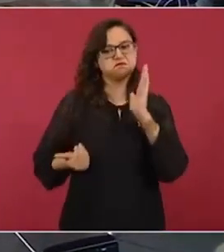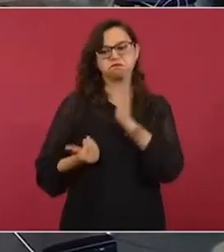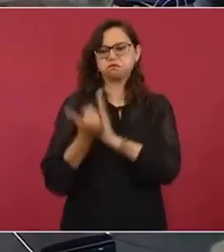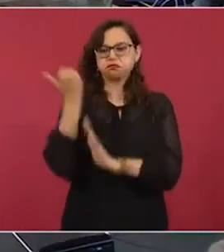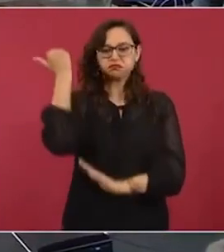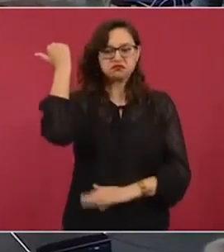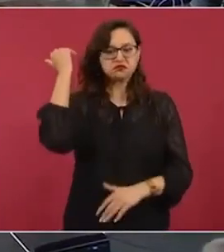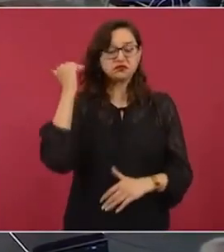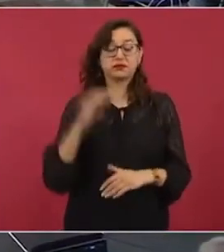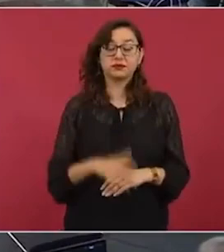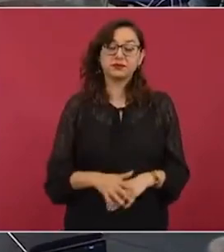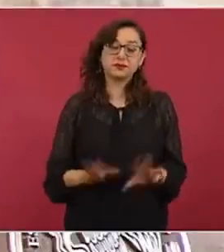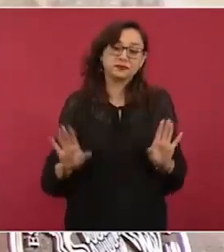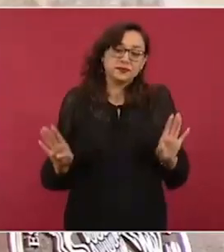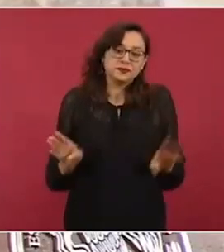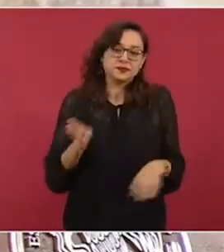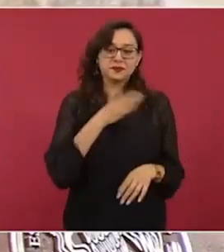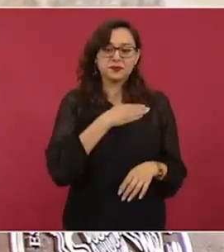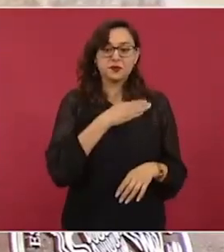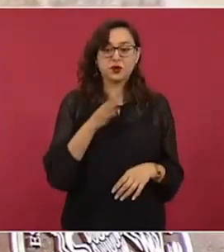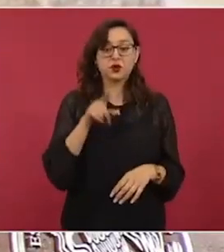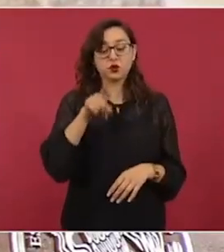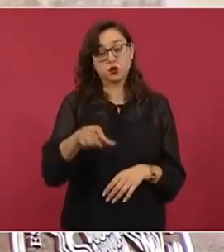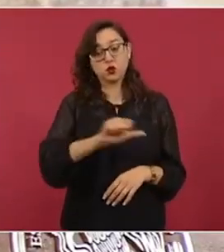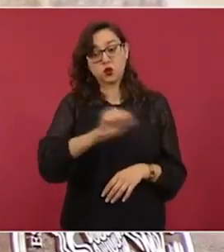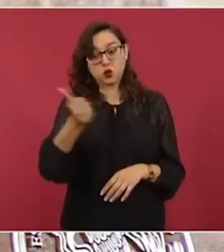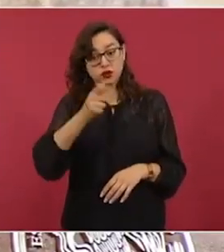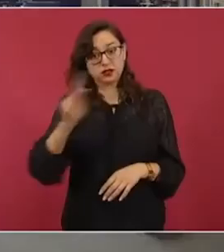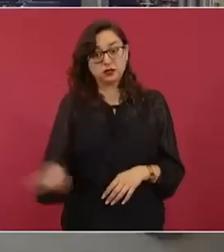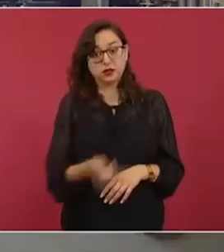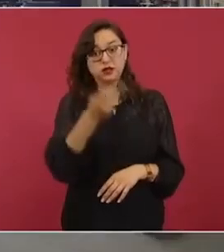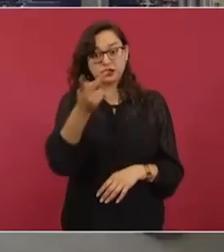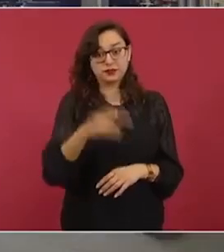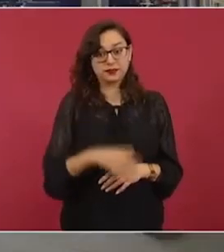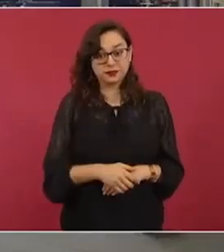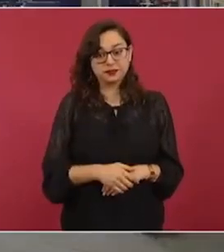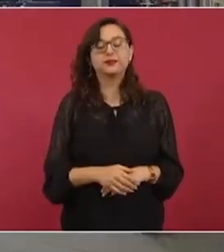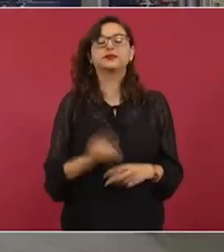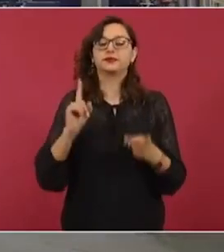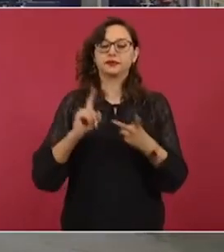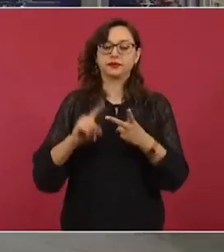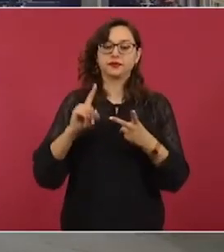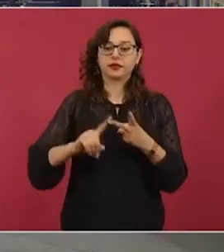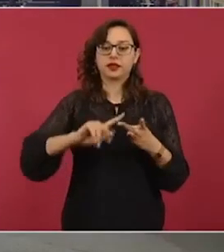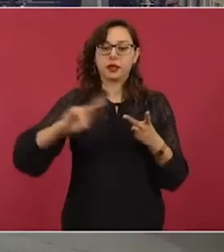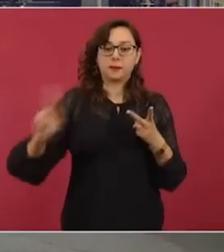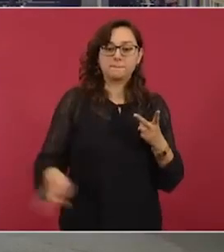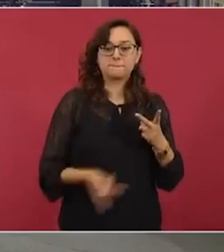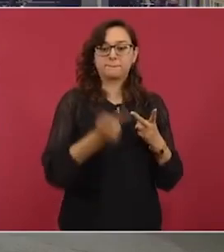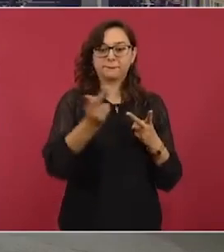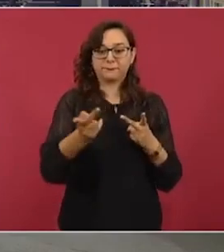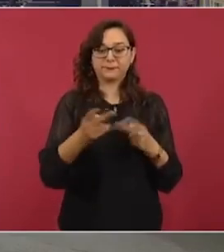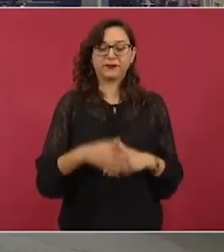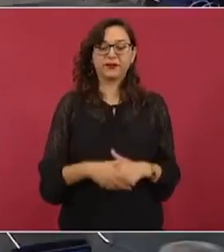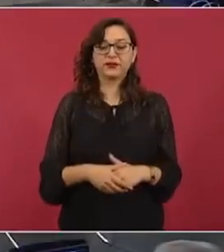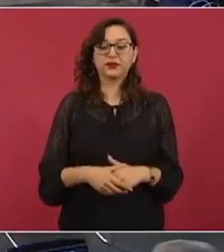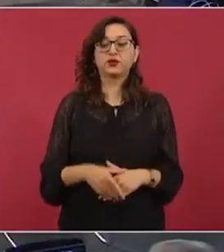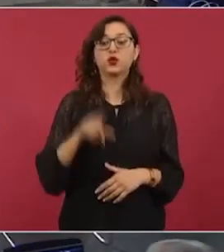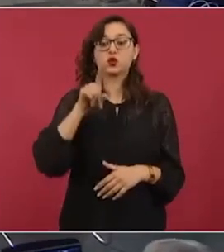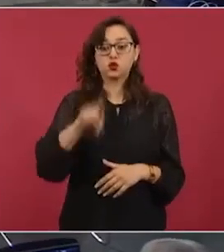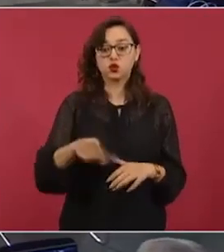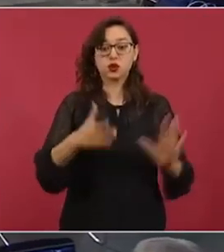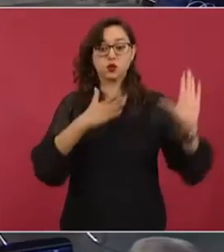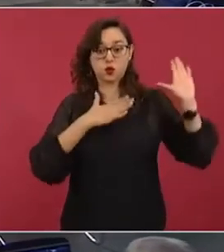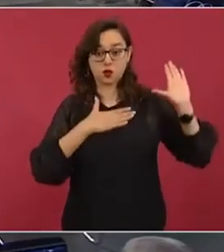Pero bueno, no sé si tengas otra pregunta. tengo una segunda pregunta. Compromiso 90 de 100 que usted